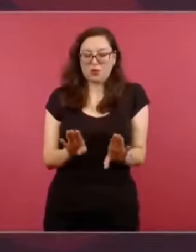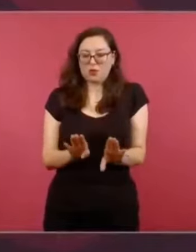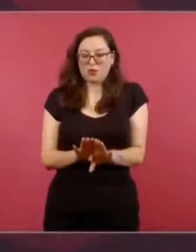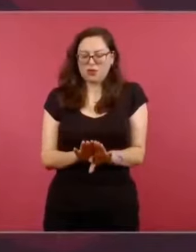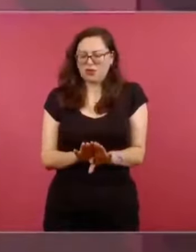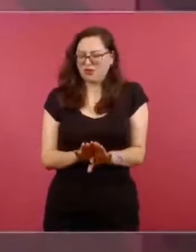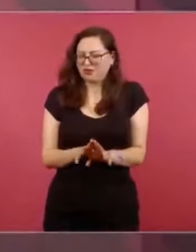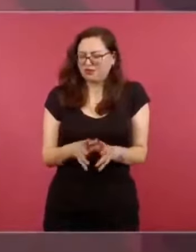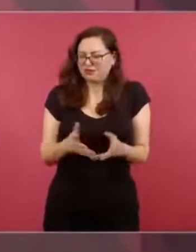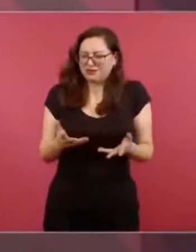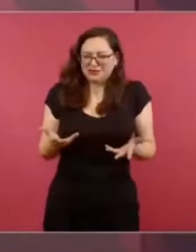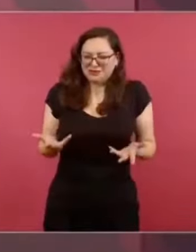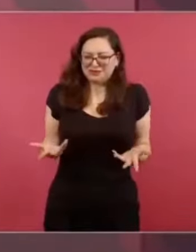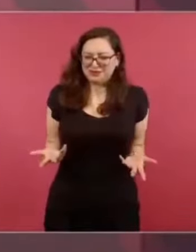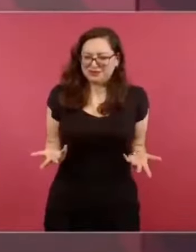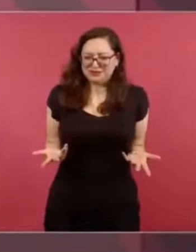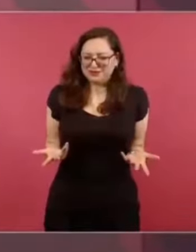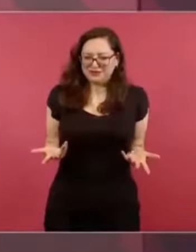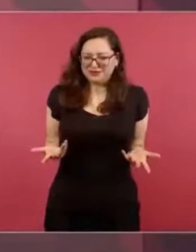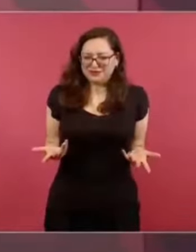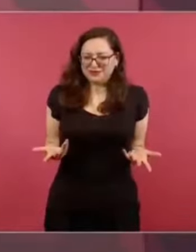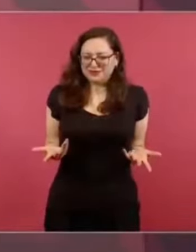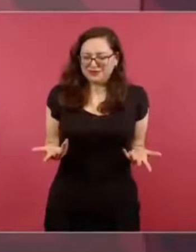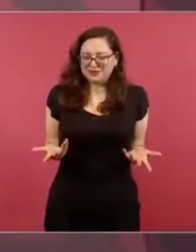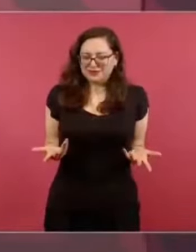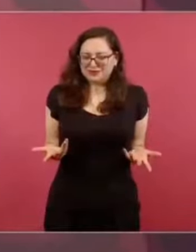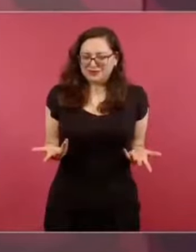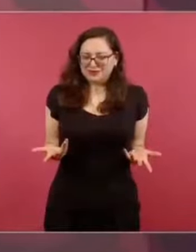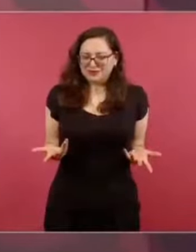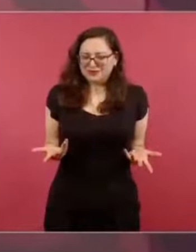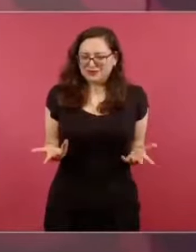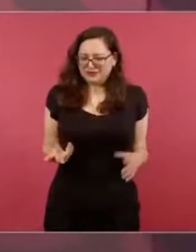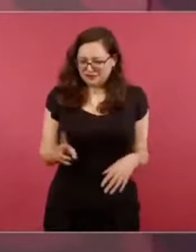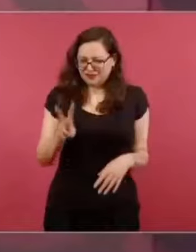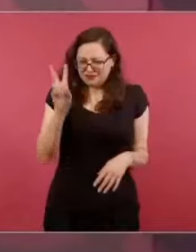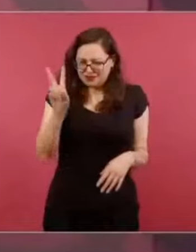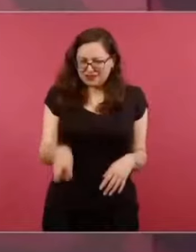estemos